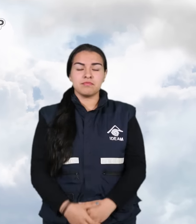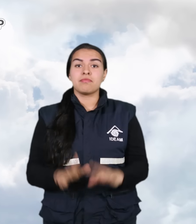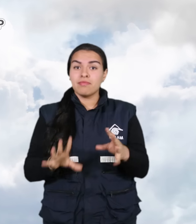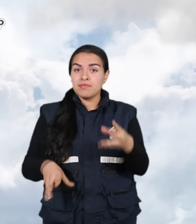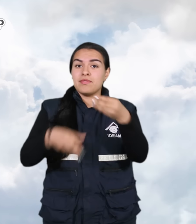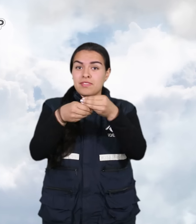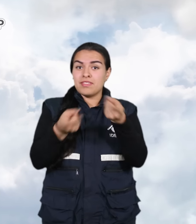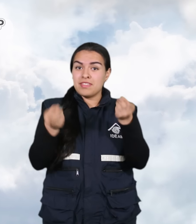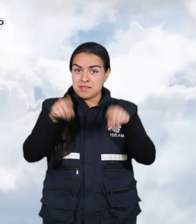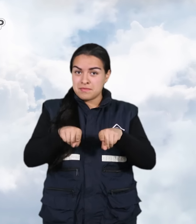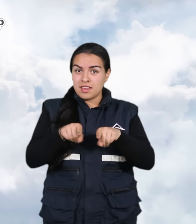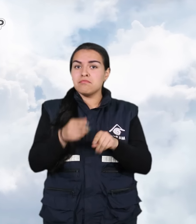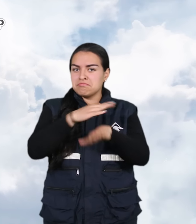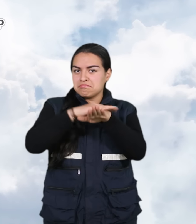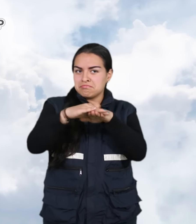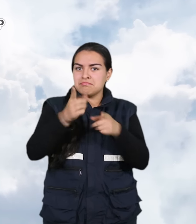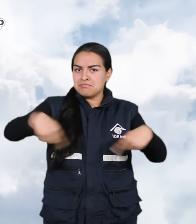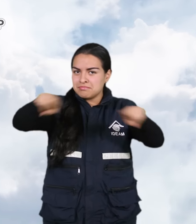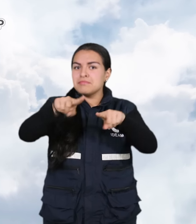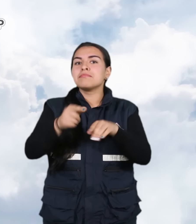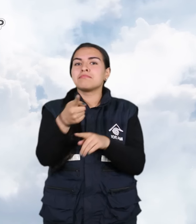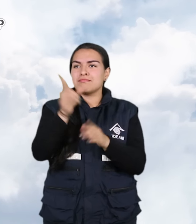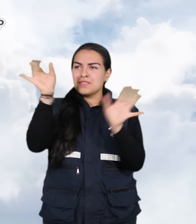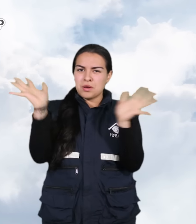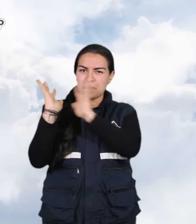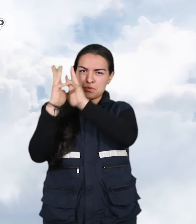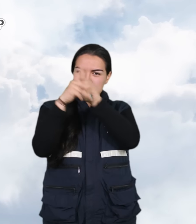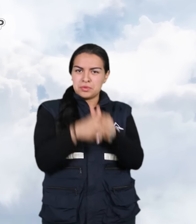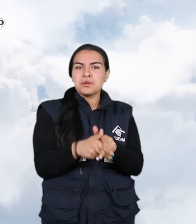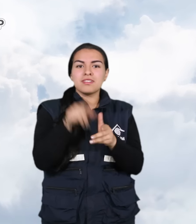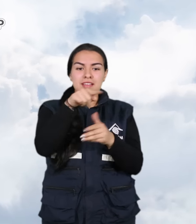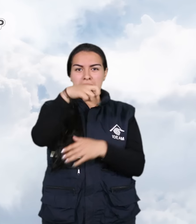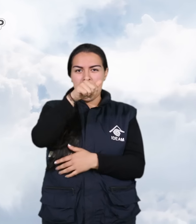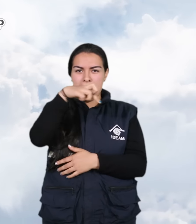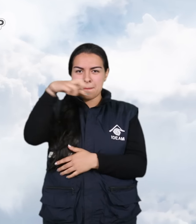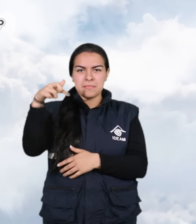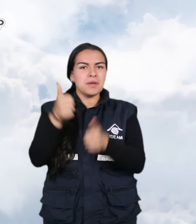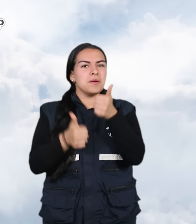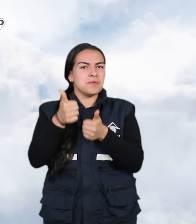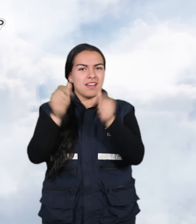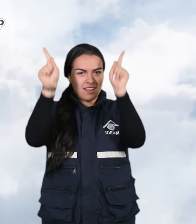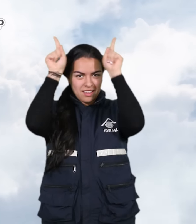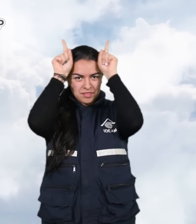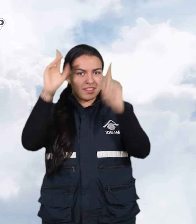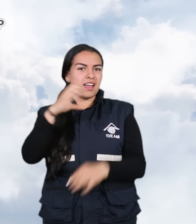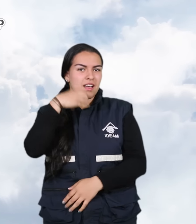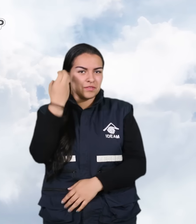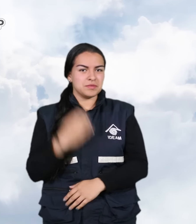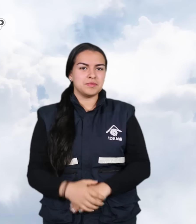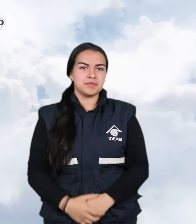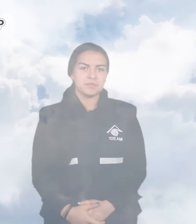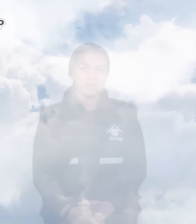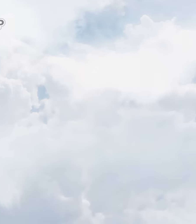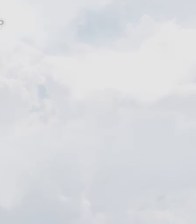Adicionalmente los invitamos a descargar nuestra aplicación Mi Pronóstico disponible para dispositivos móviles iPhone y Android.